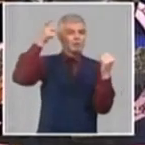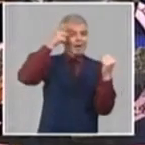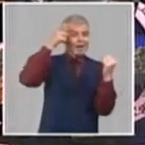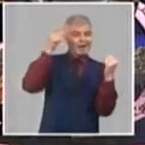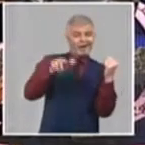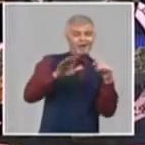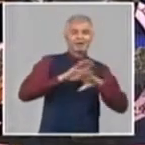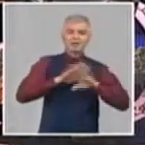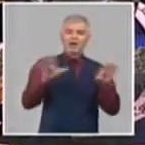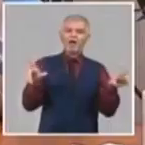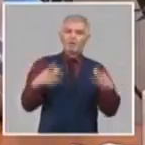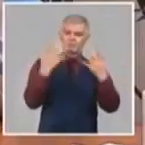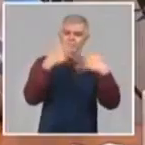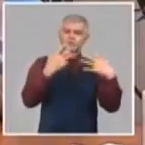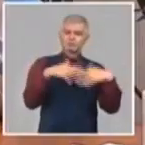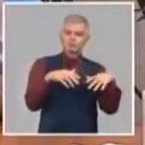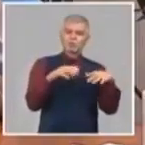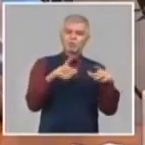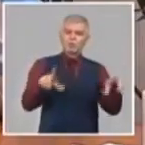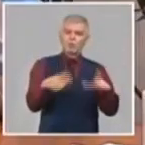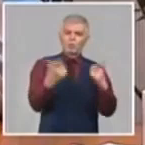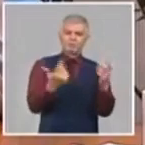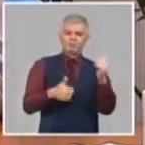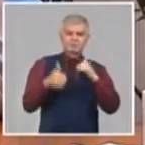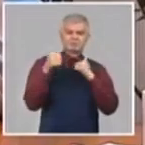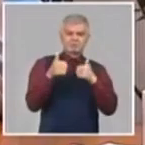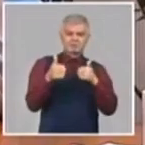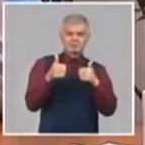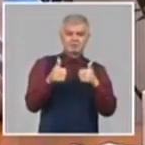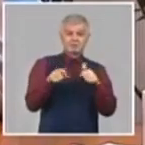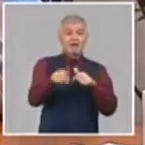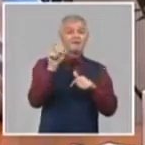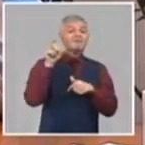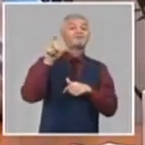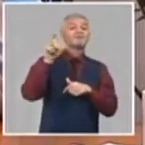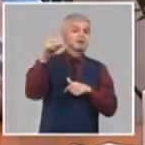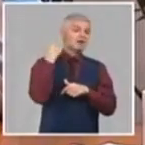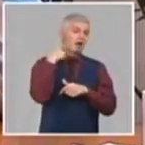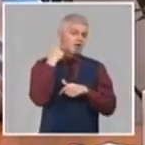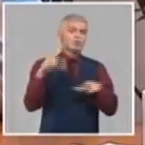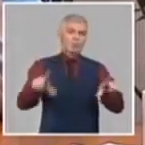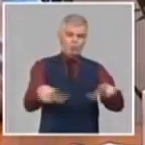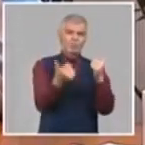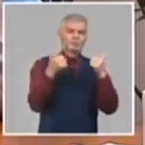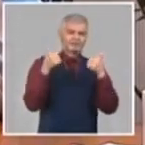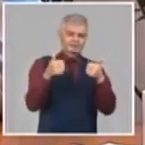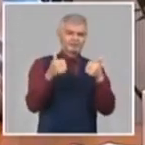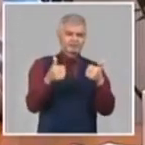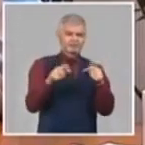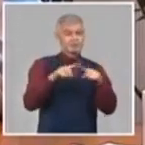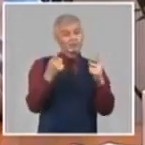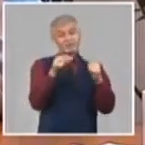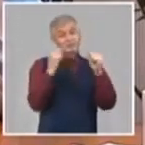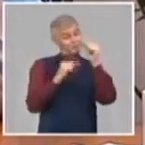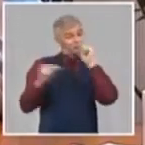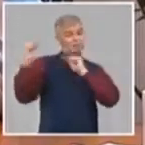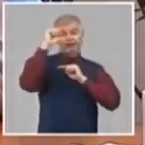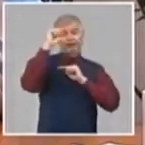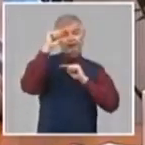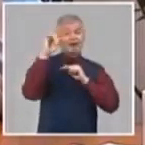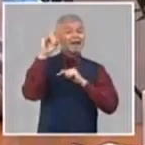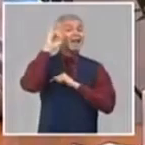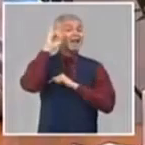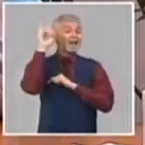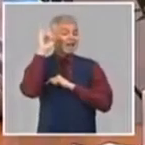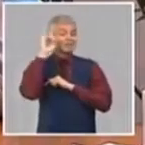sobre cumplidas y al cierre del año las vamos a cumplir porque es una prioridad el encargo estatal del país y la leche está al